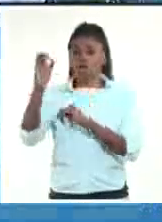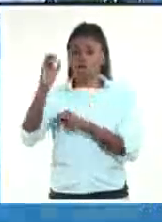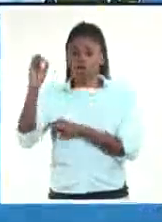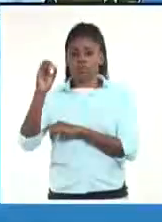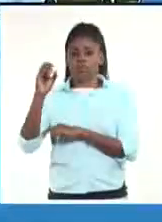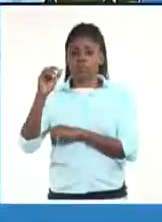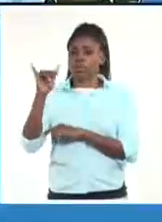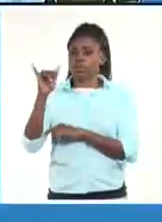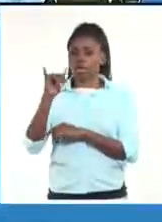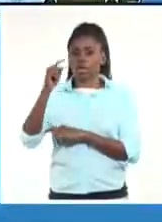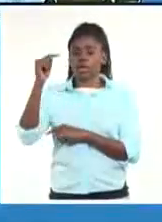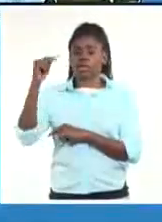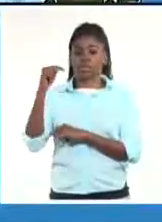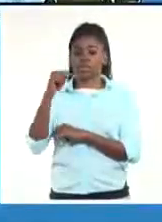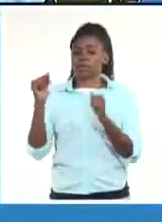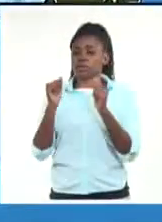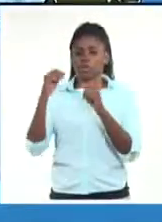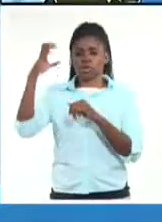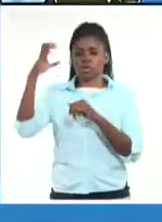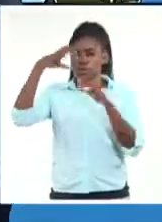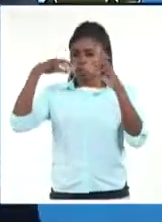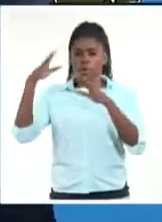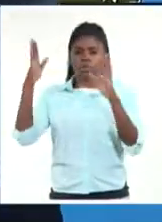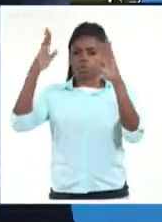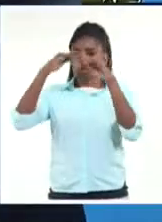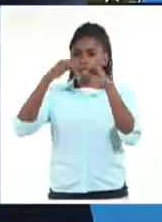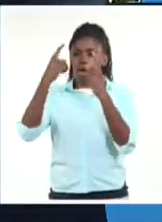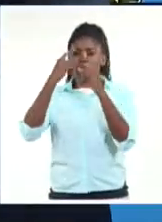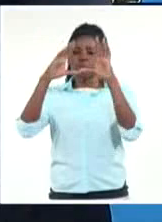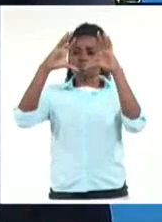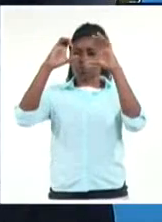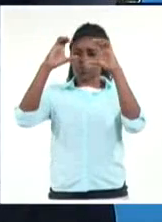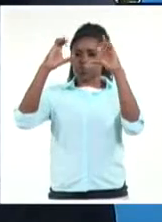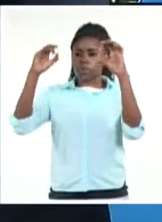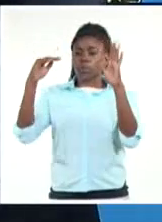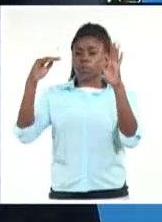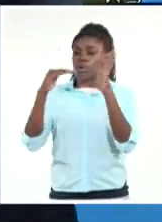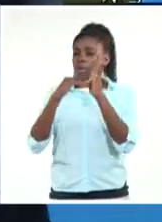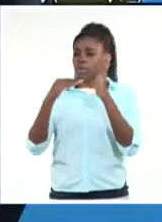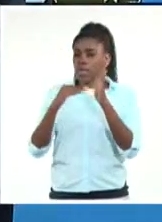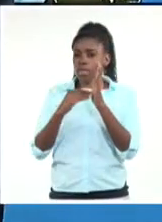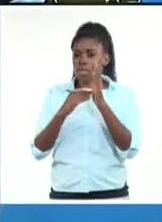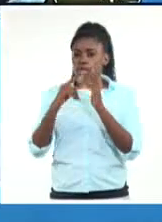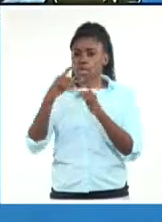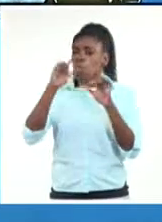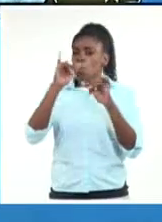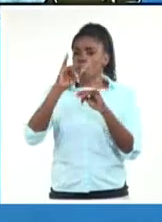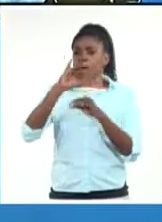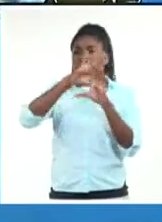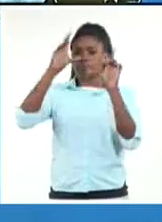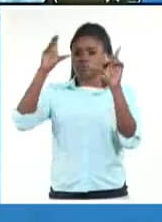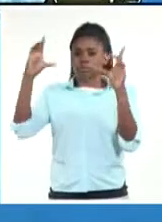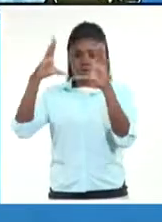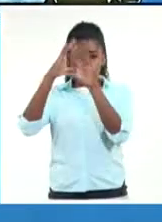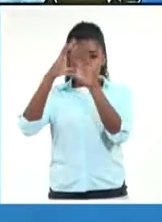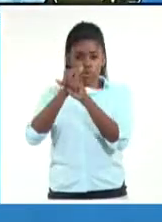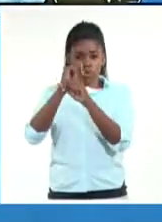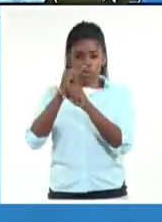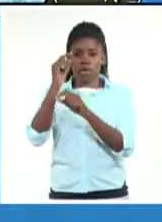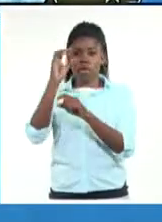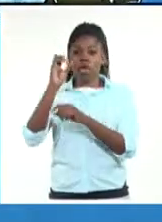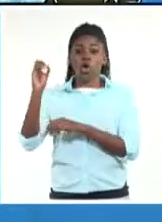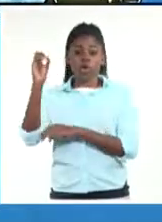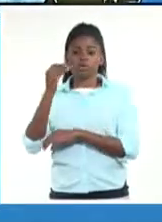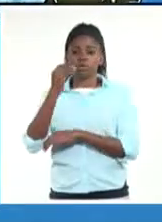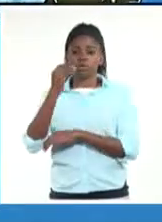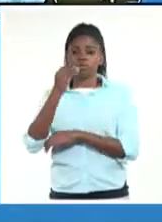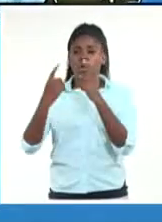Así que, mis amigos, baja la probabilidad de lluvia, cielo parcialmente nublado durante la tarde y hasta la noche. Realmente en el interior del oriente